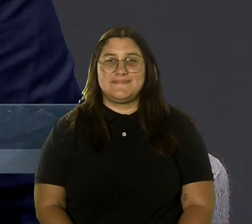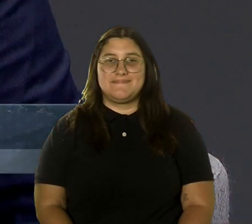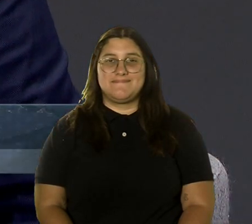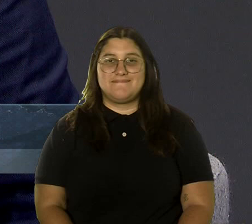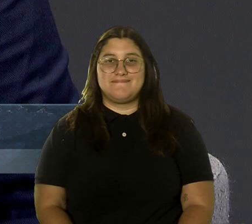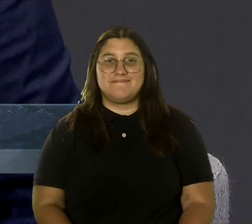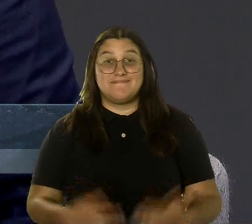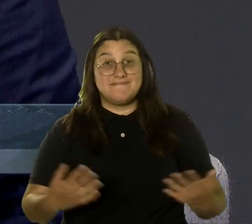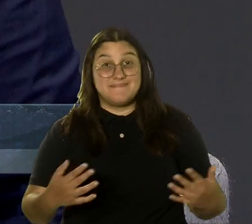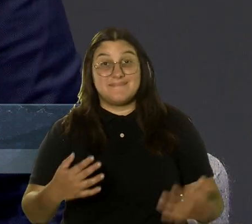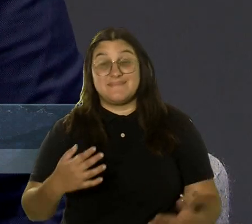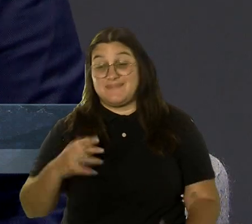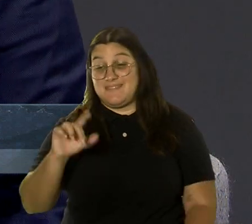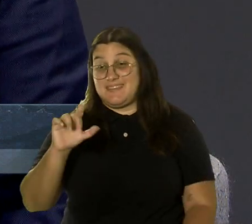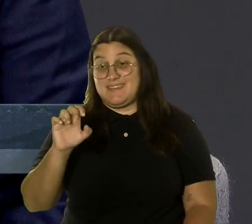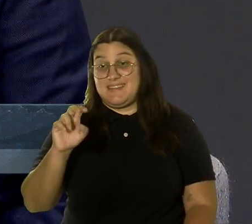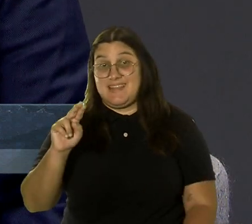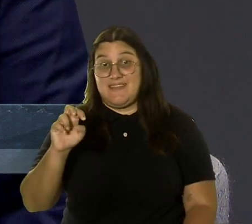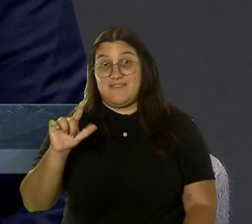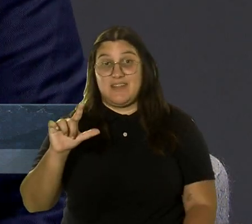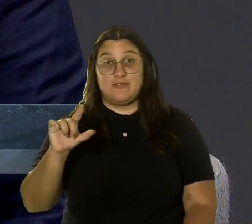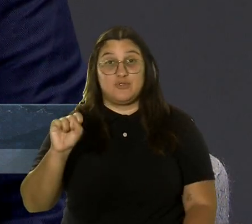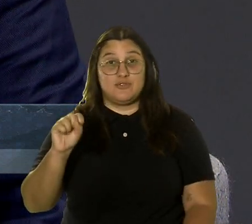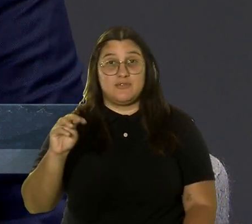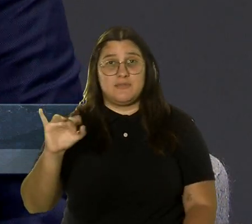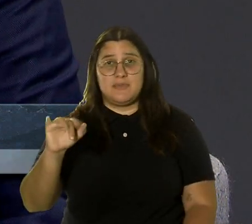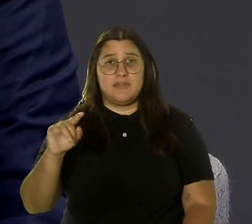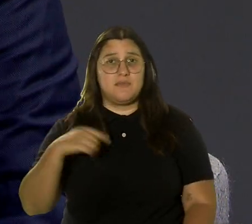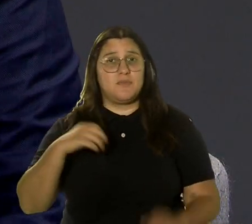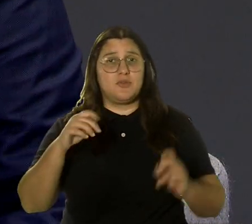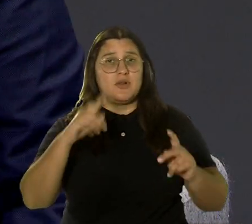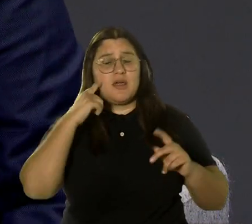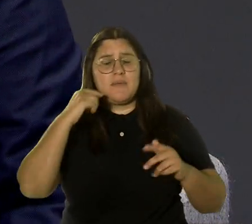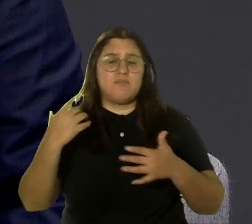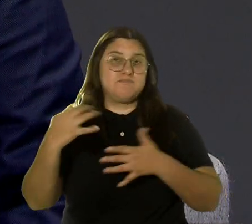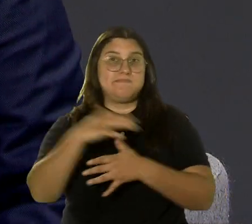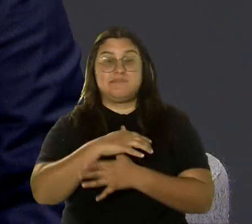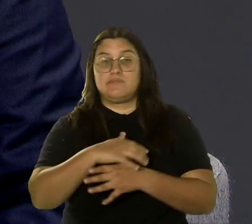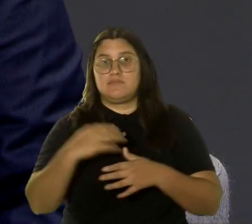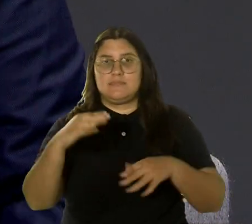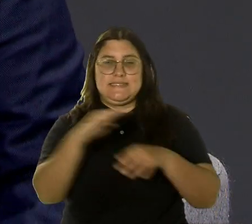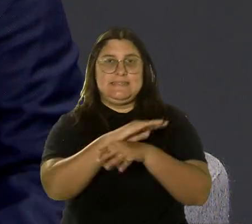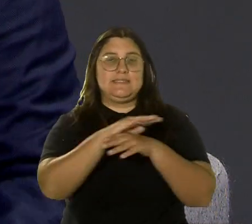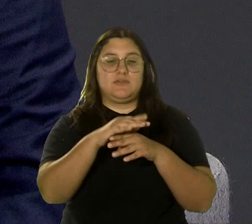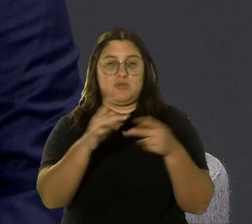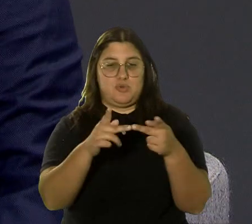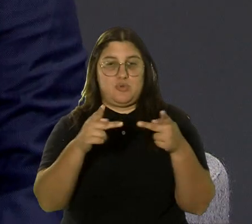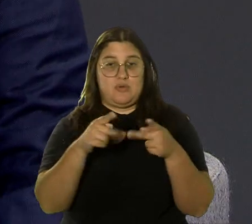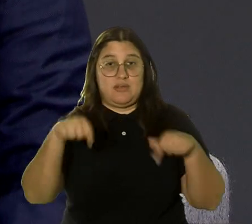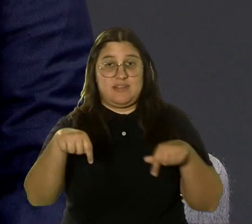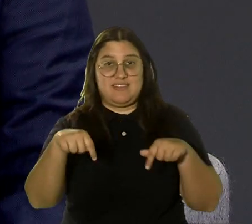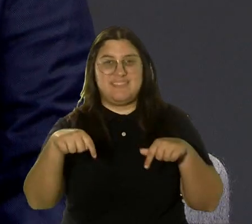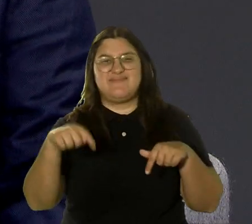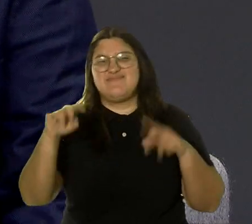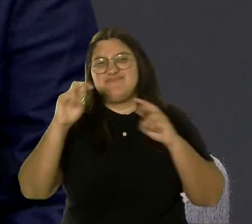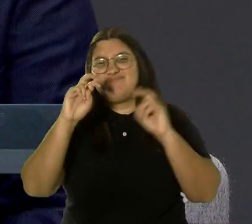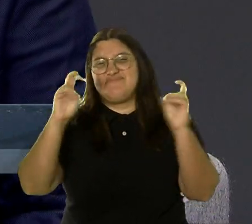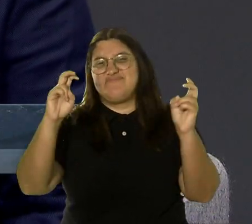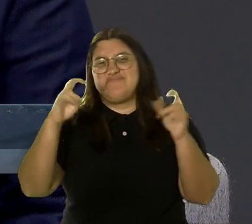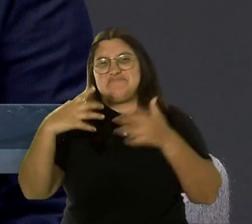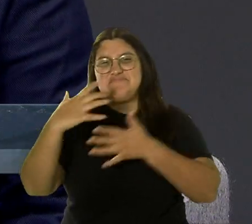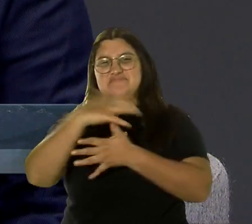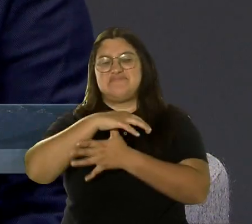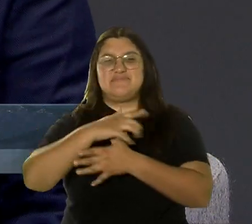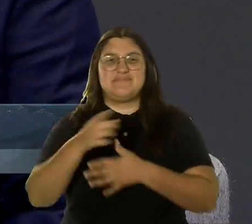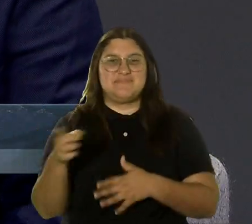Levit Summit, oportunidad de crecimiento empresarial en contratación del gobierno local y federal, es el tema principal que discutimos en el